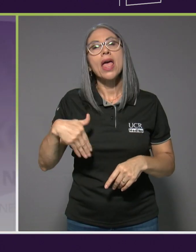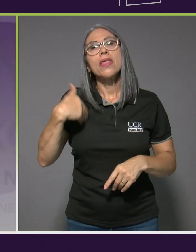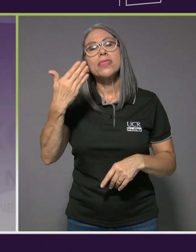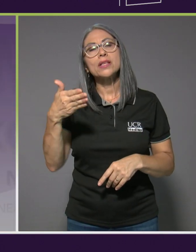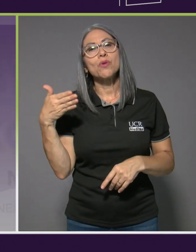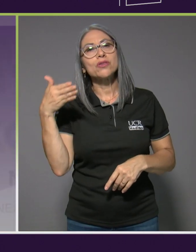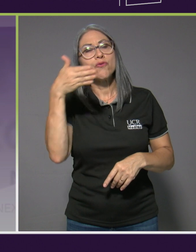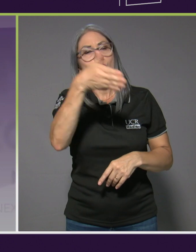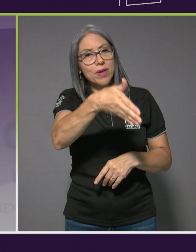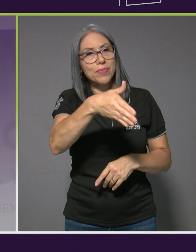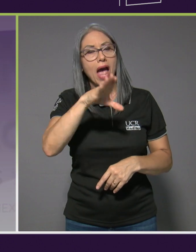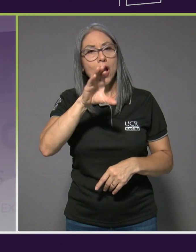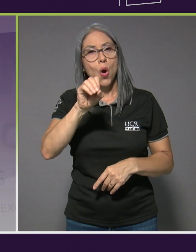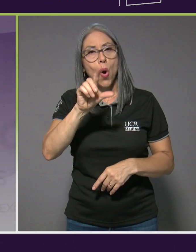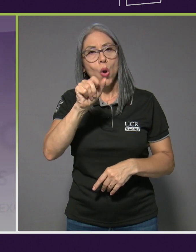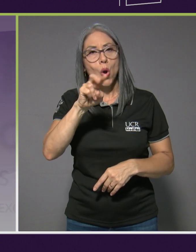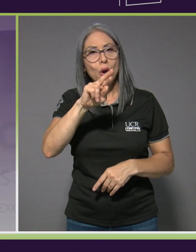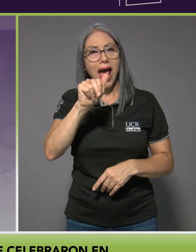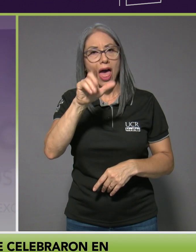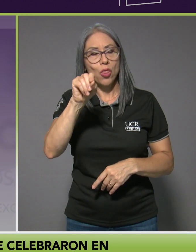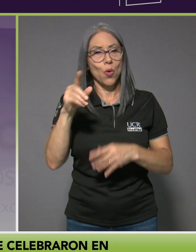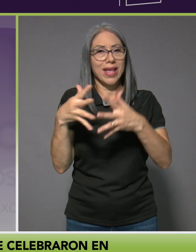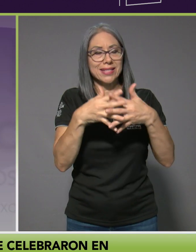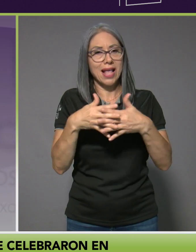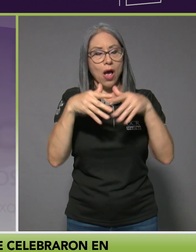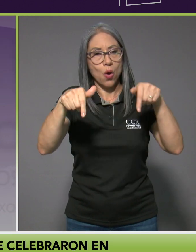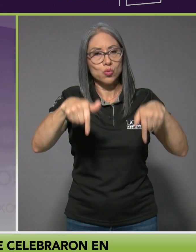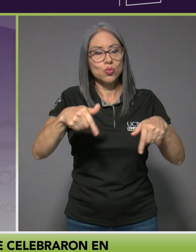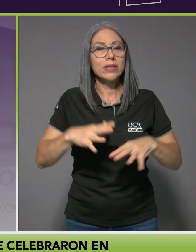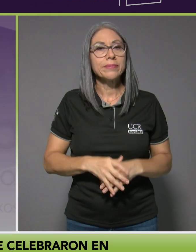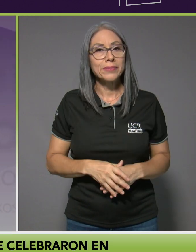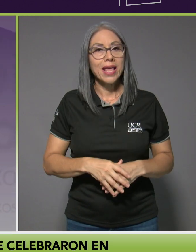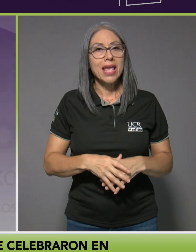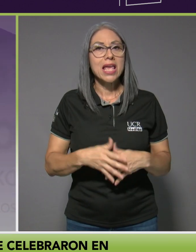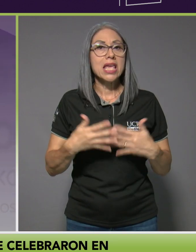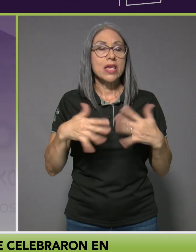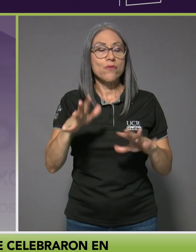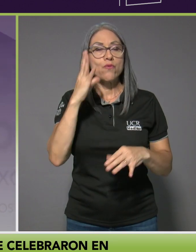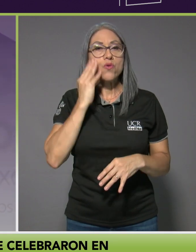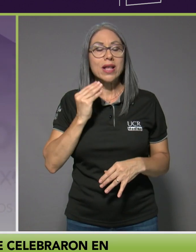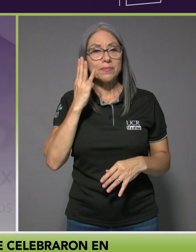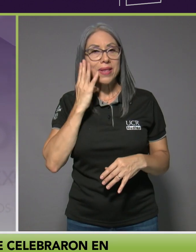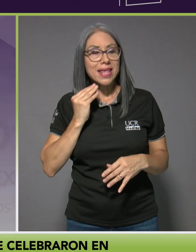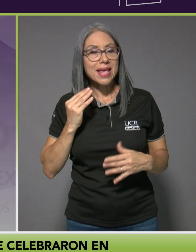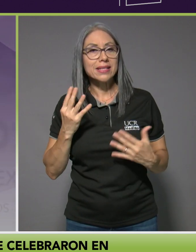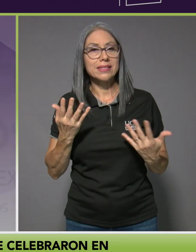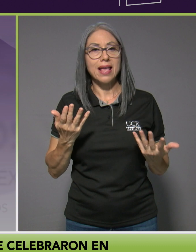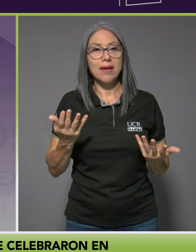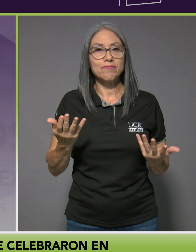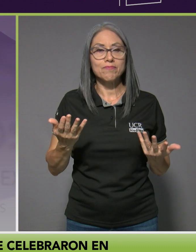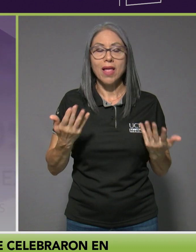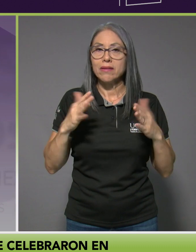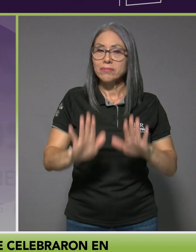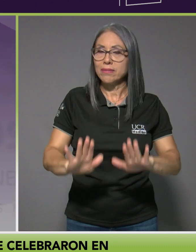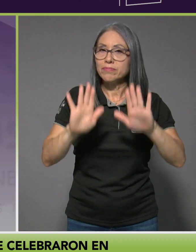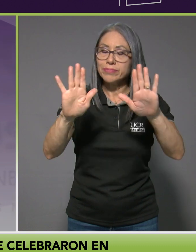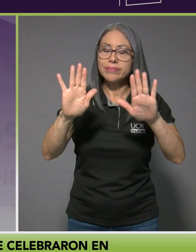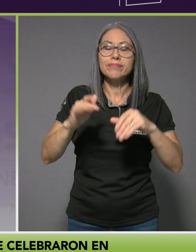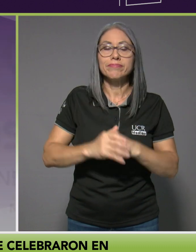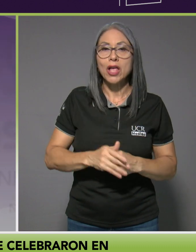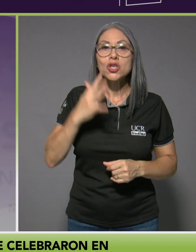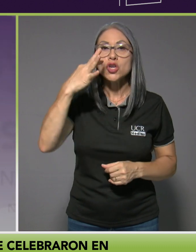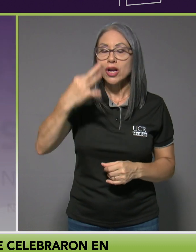a Colorado Springs acá en Estados Unidos y fue una experiencia fantástica, creo que